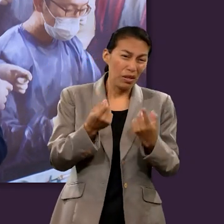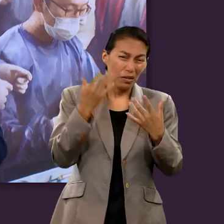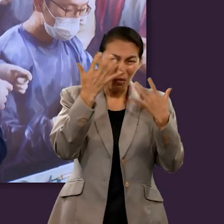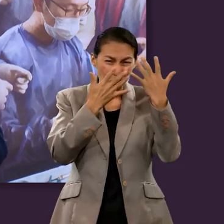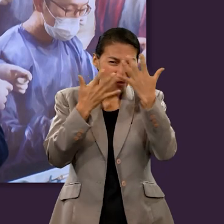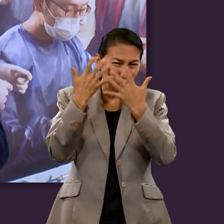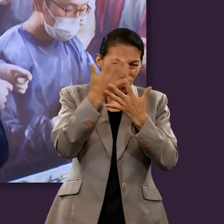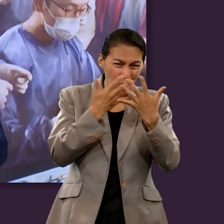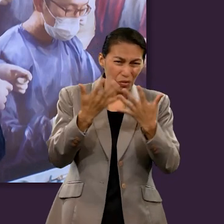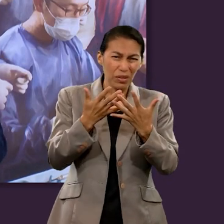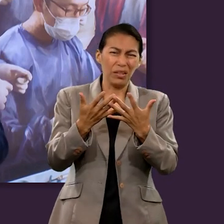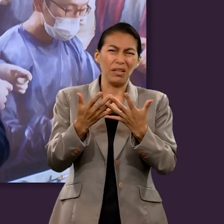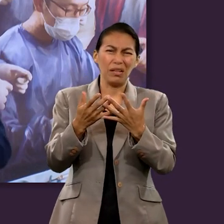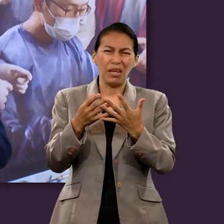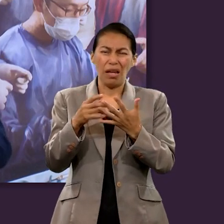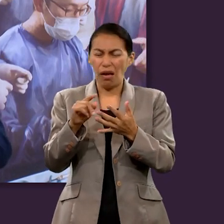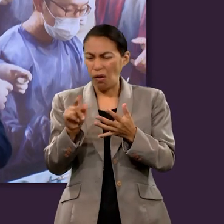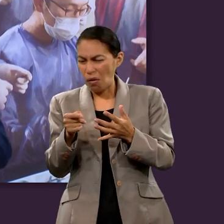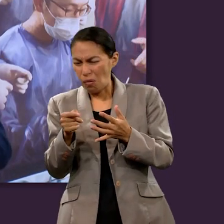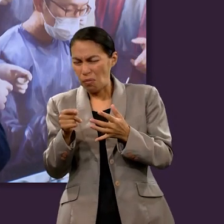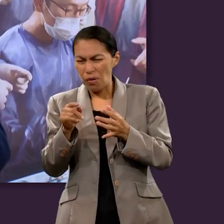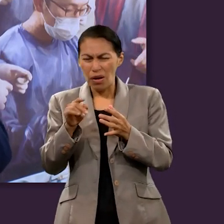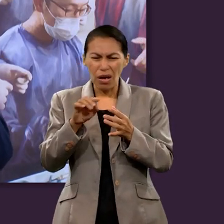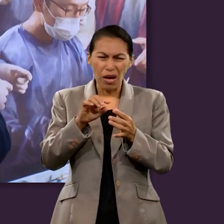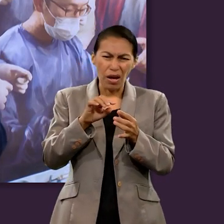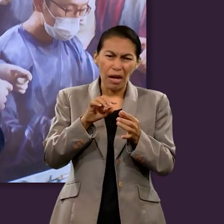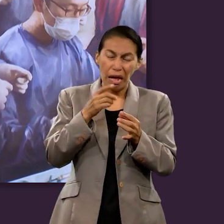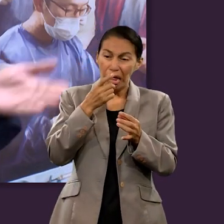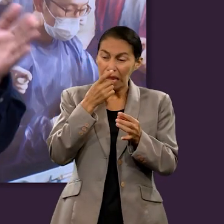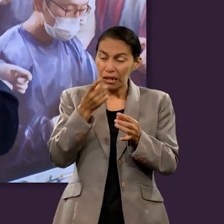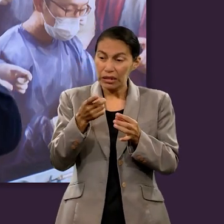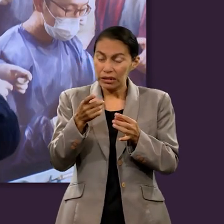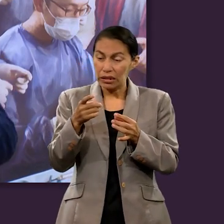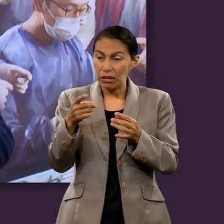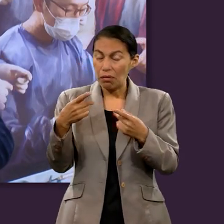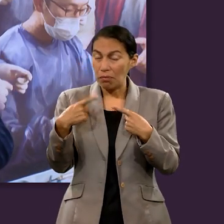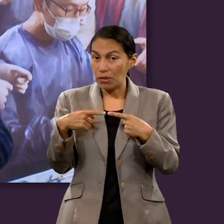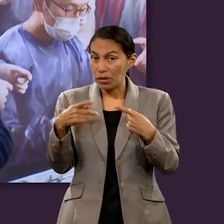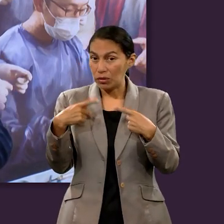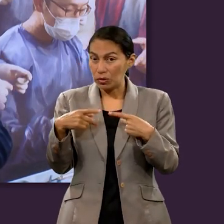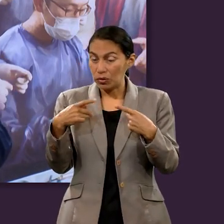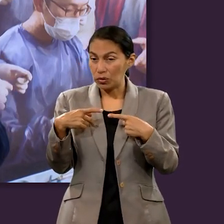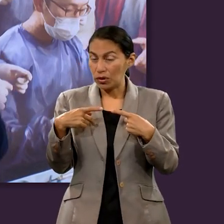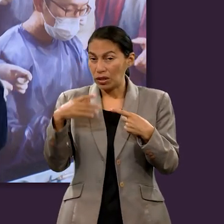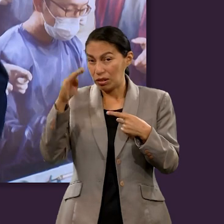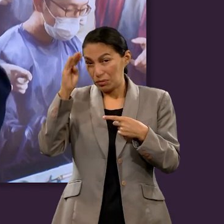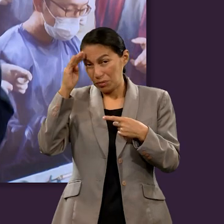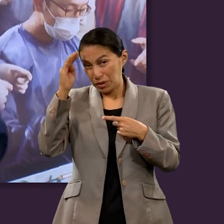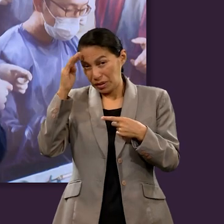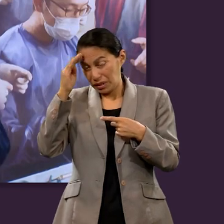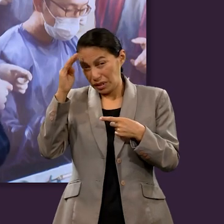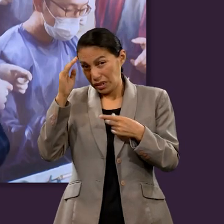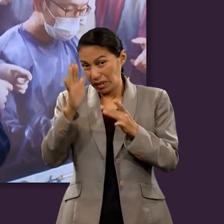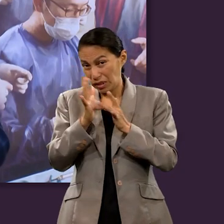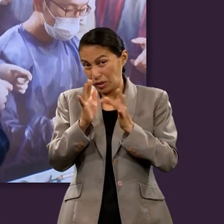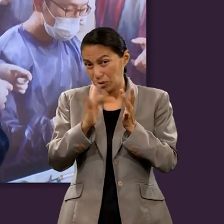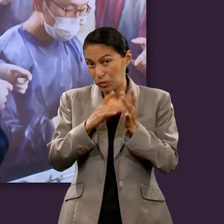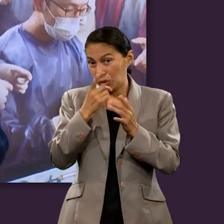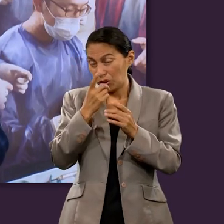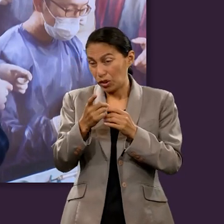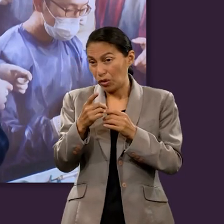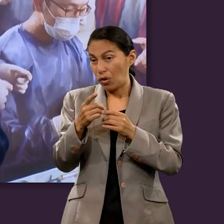Ese es uno de los versículos que más se utilizan para decir Jesús prometió que en el momento que ellos murieron iban a ir al paraíso.